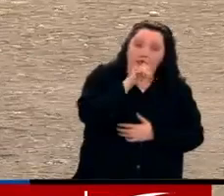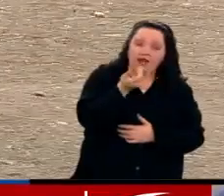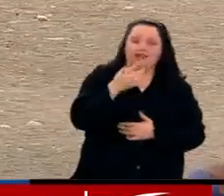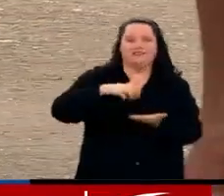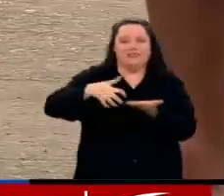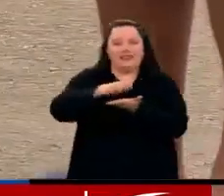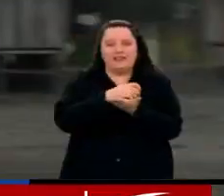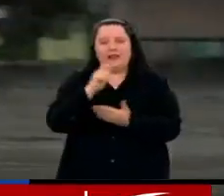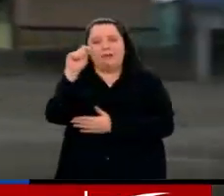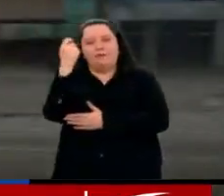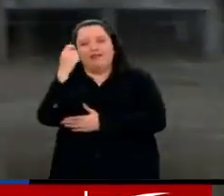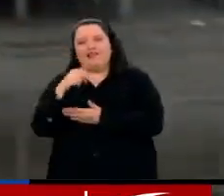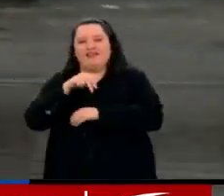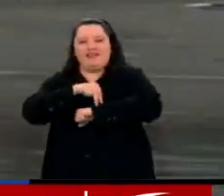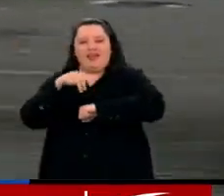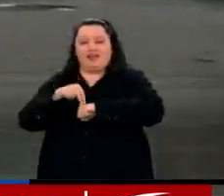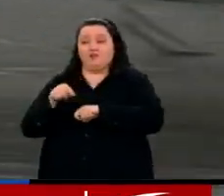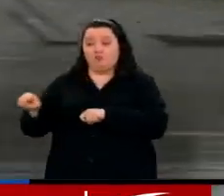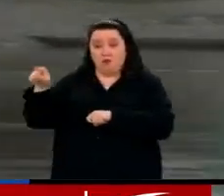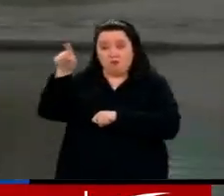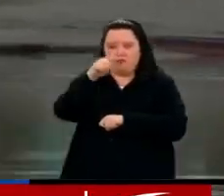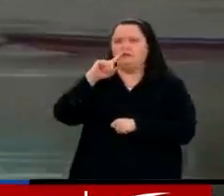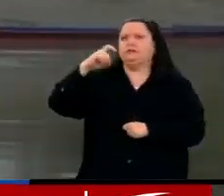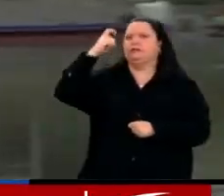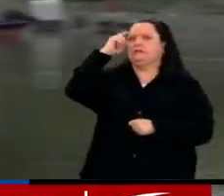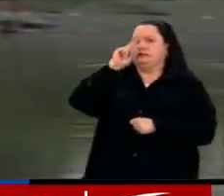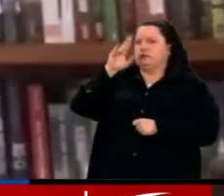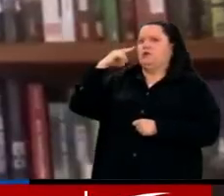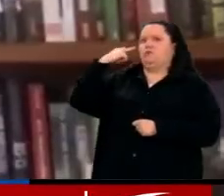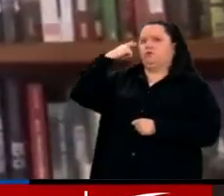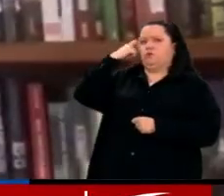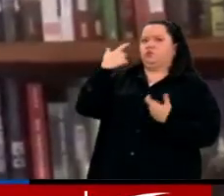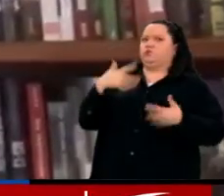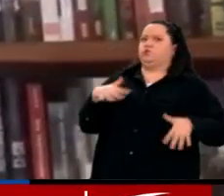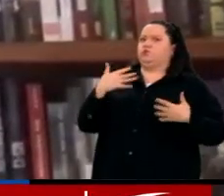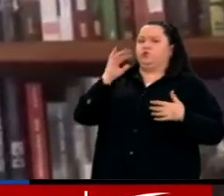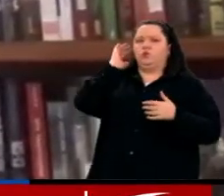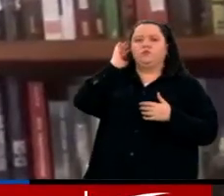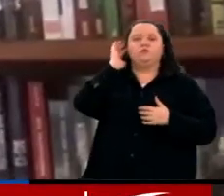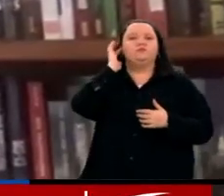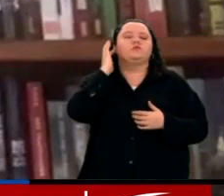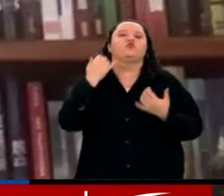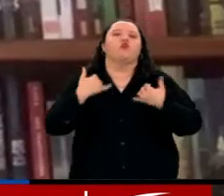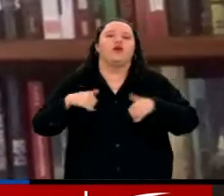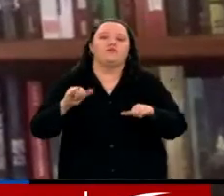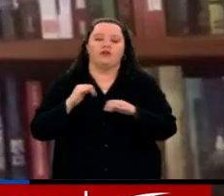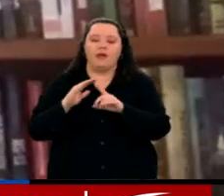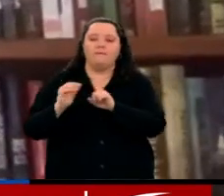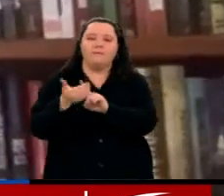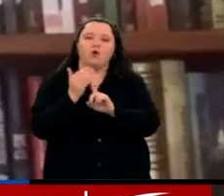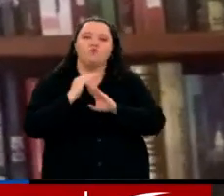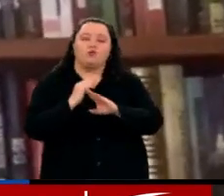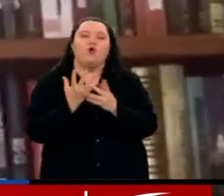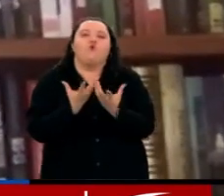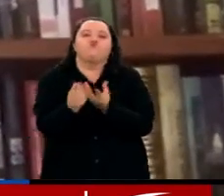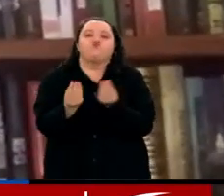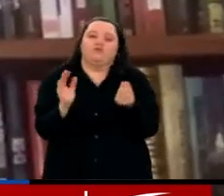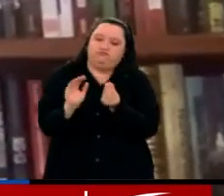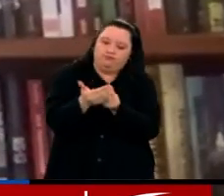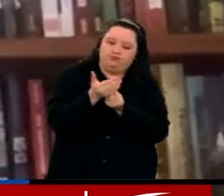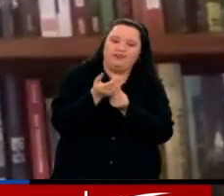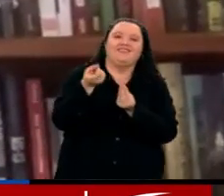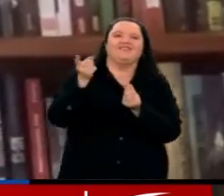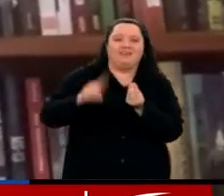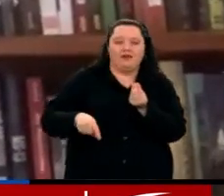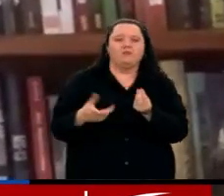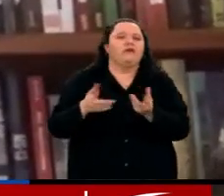Meta y Nariño, lo que implica un reto grande para el gobierno nacional. Persiste el reto de protección individual y colectiva frente a